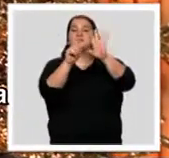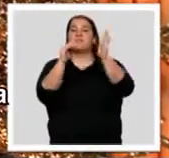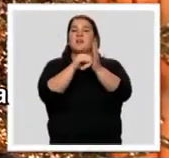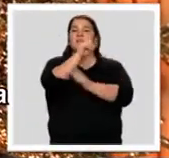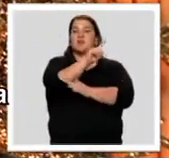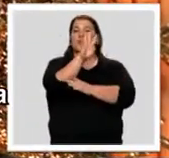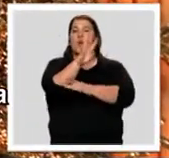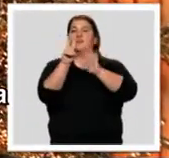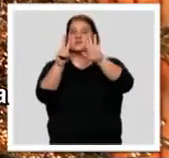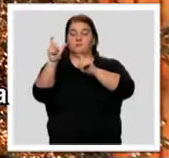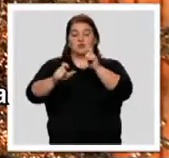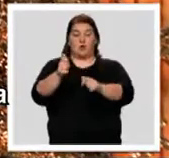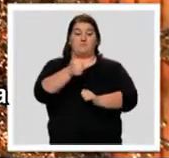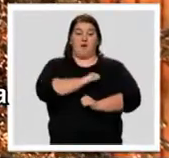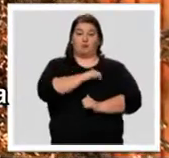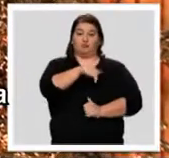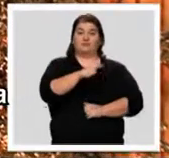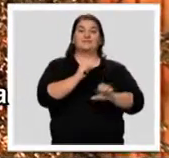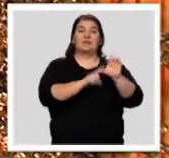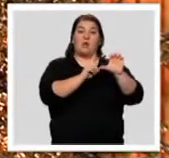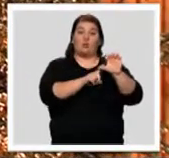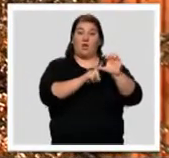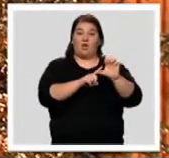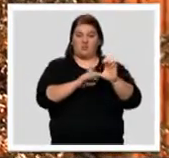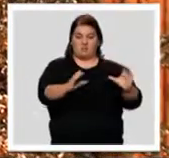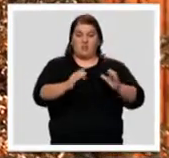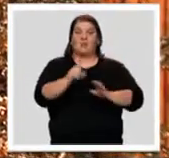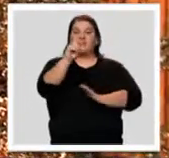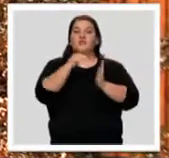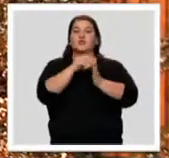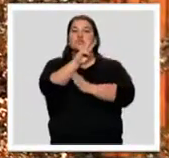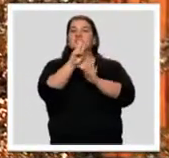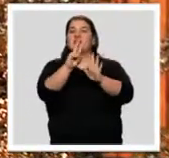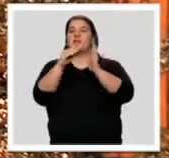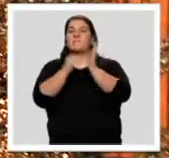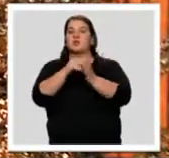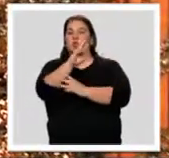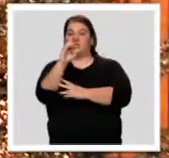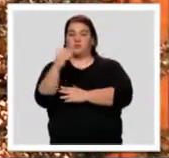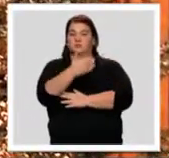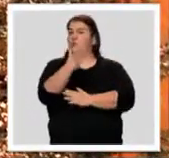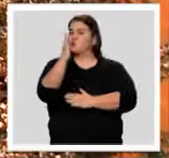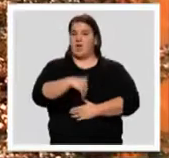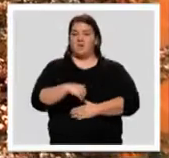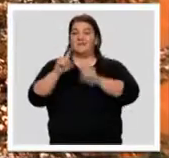.174 personas que están en paro en Extremadura, 107.200 no tienen el bachiller,